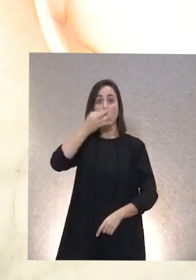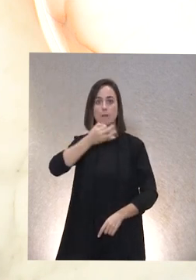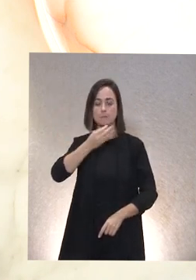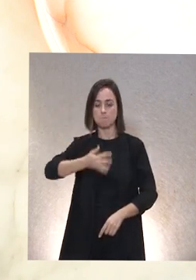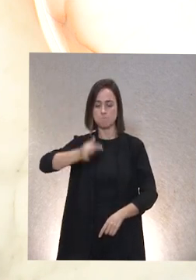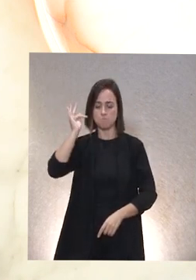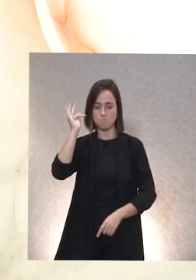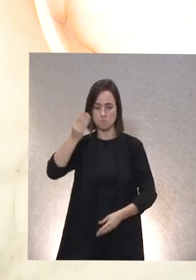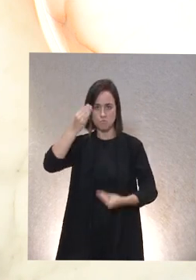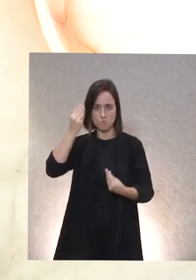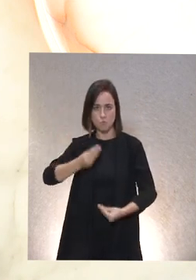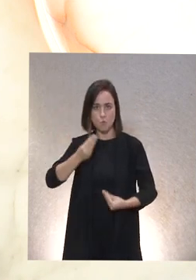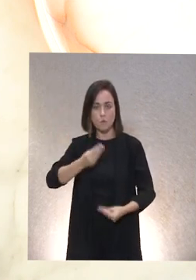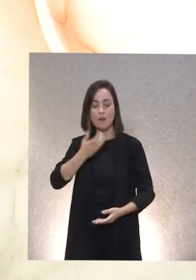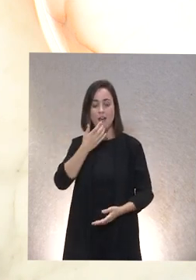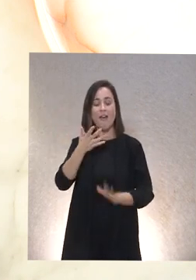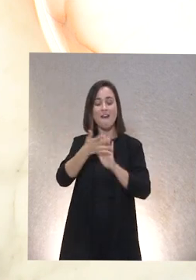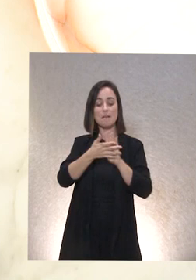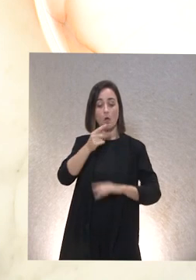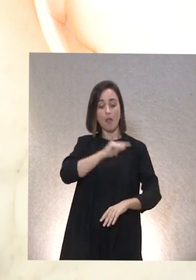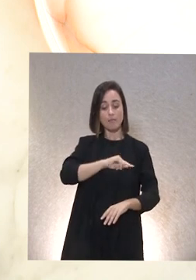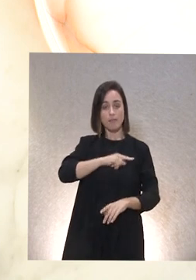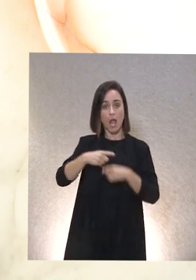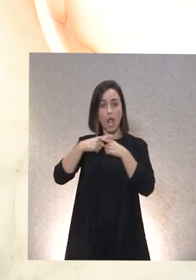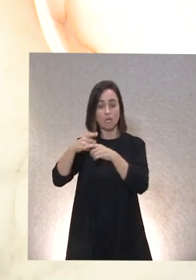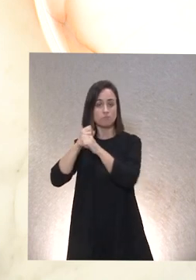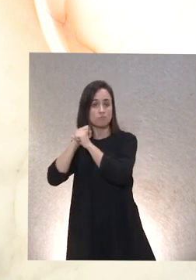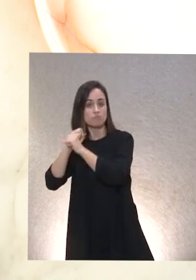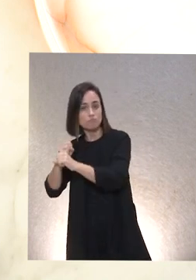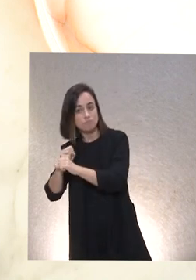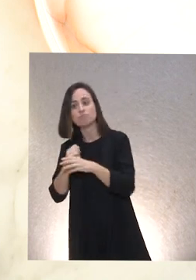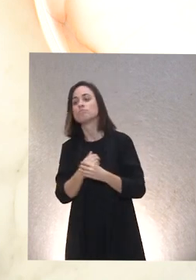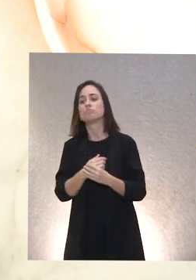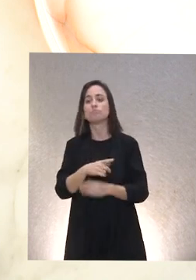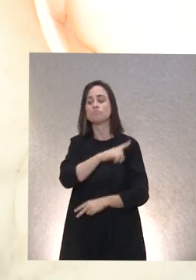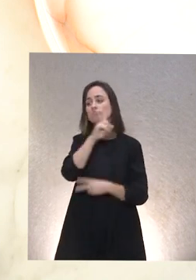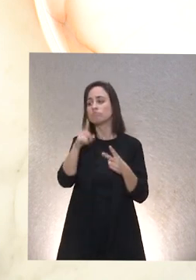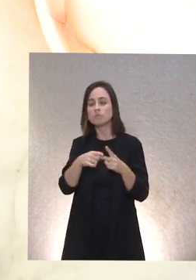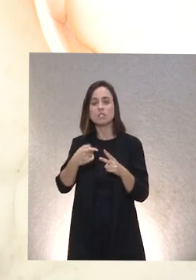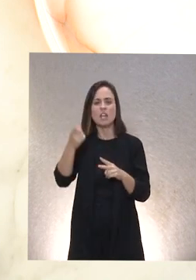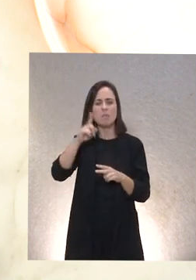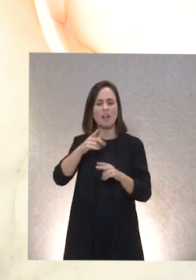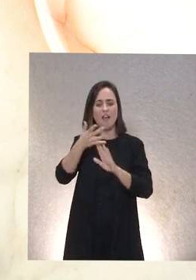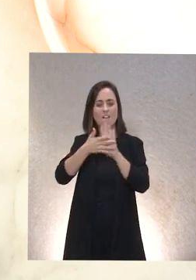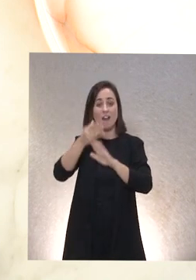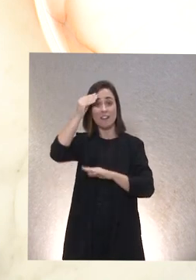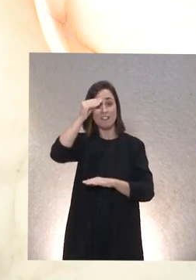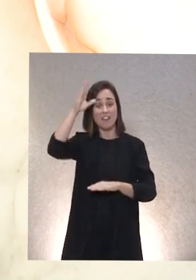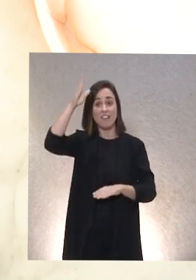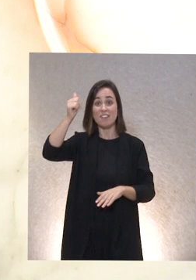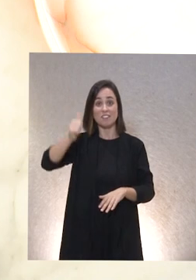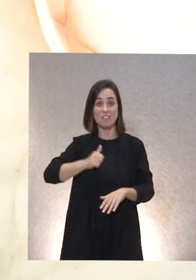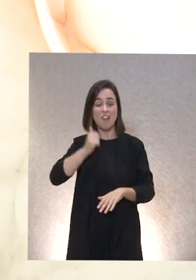hablar de ética y de interdependencia tanto como se va a de inteligencia artificial que ya ha sido